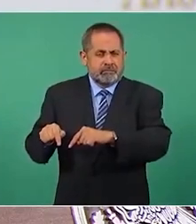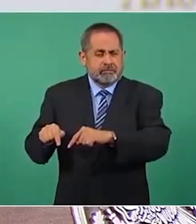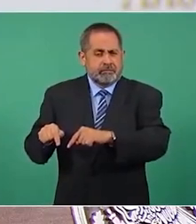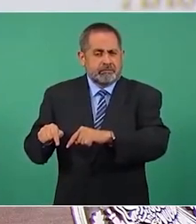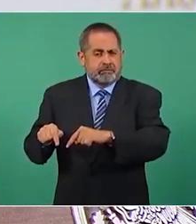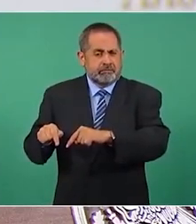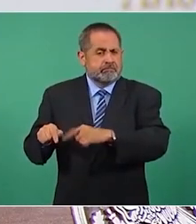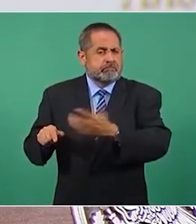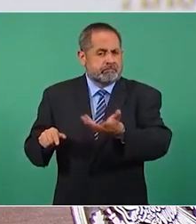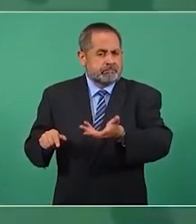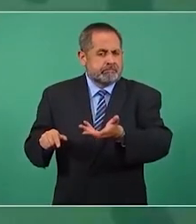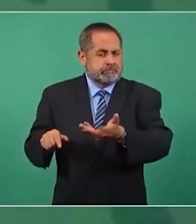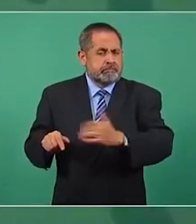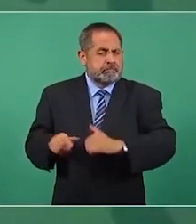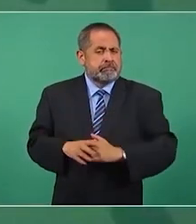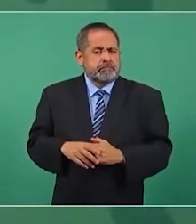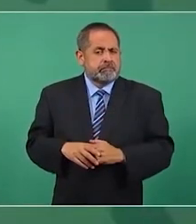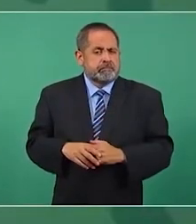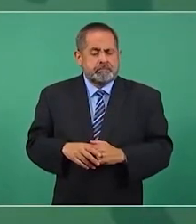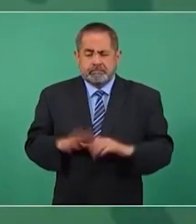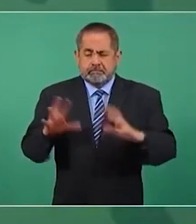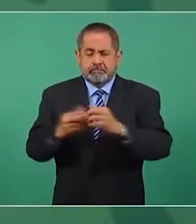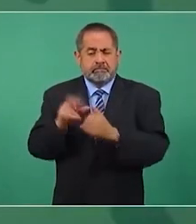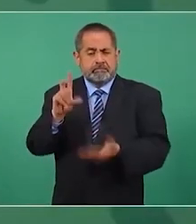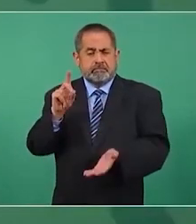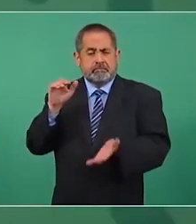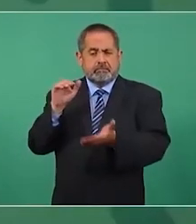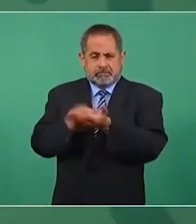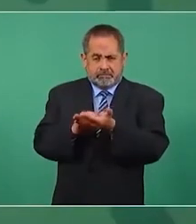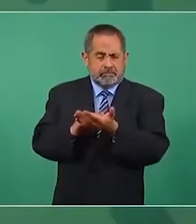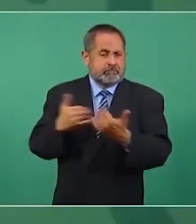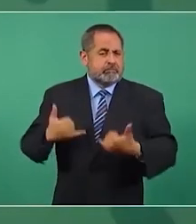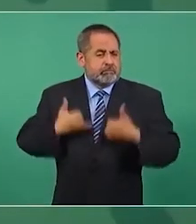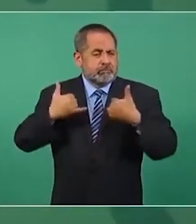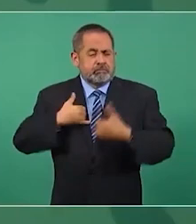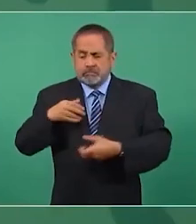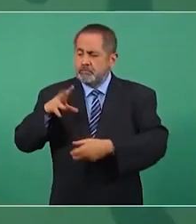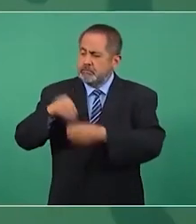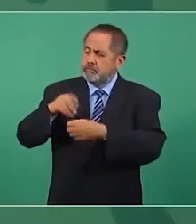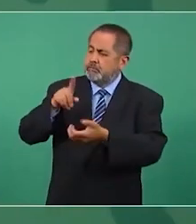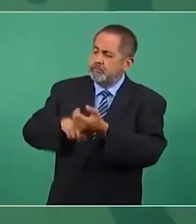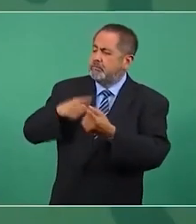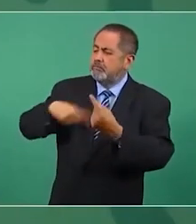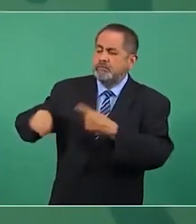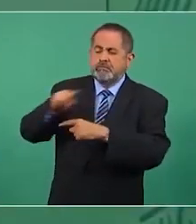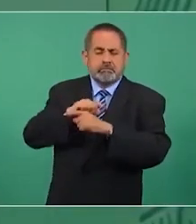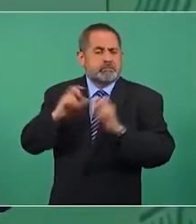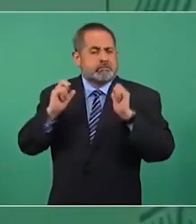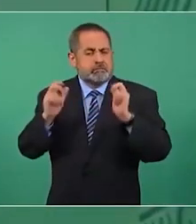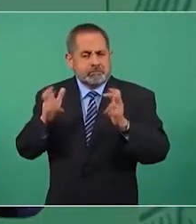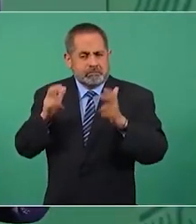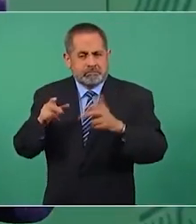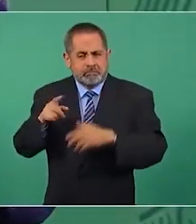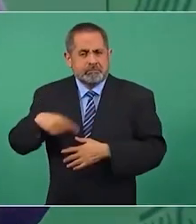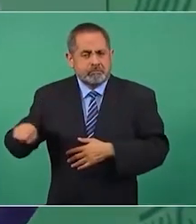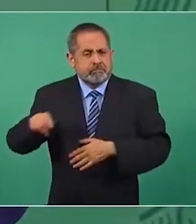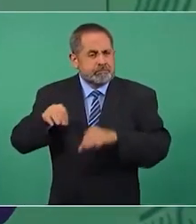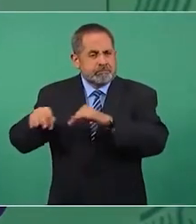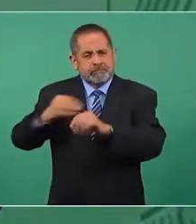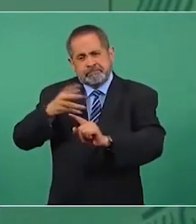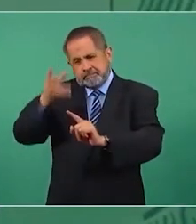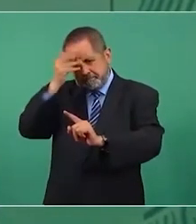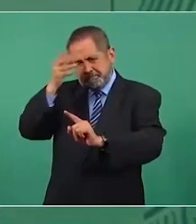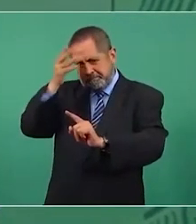tenemos 30 mil jóvenes en Chiapas que están trabajando como aprendices